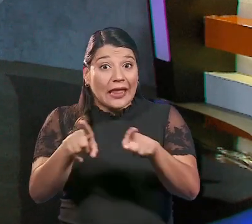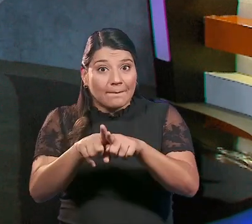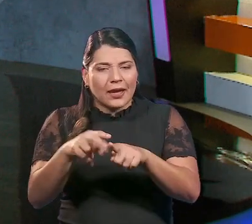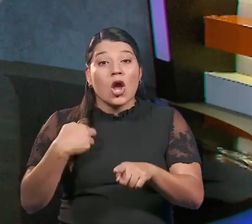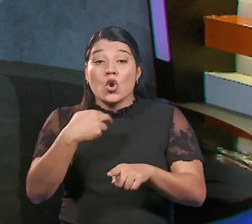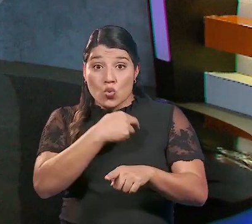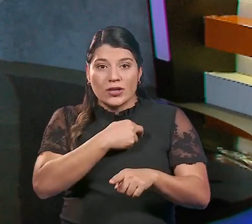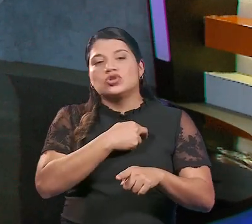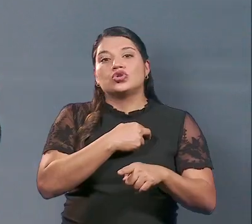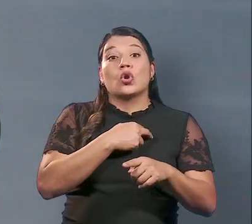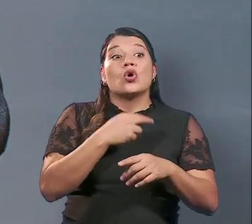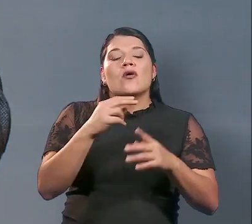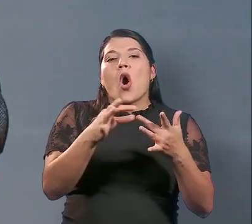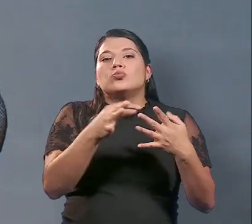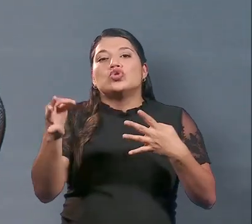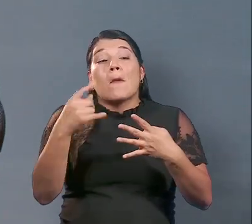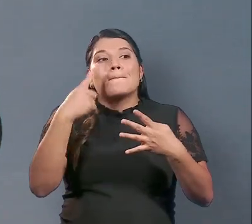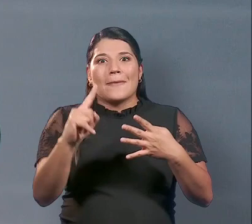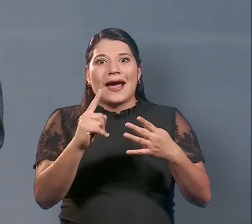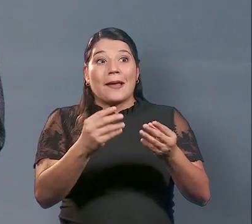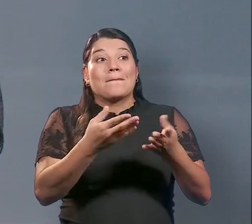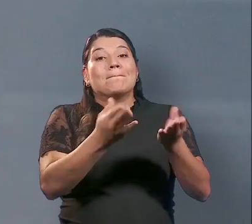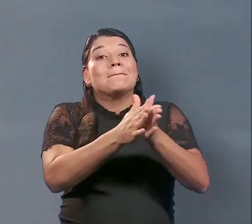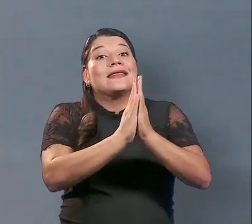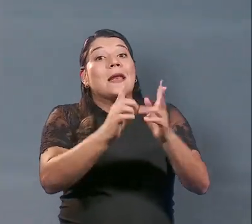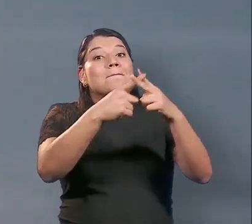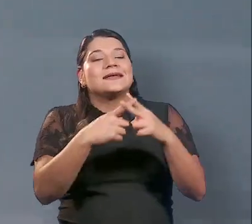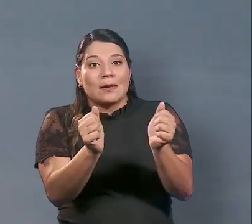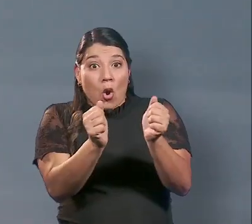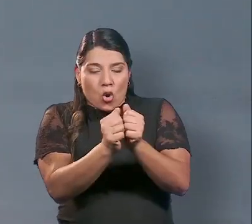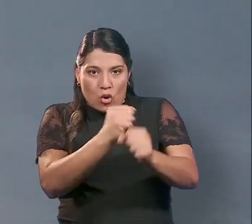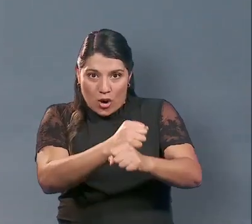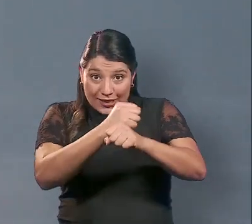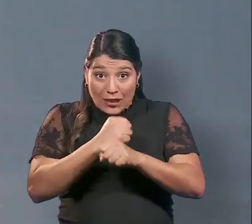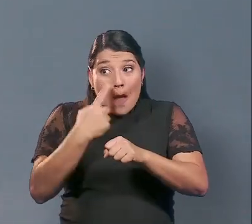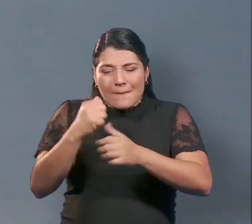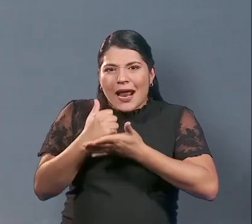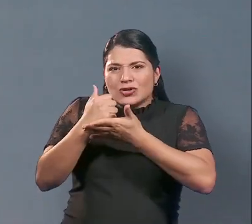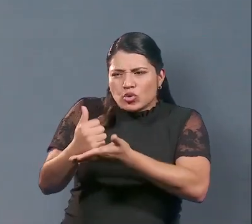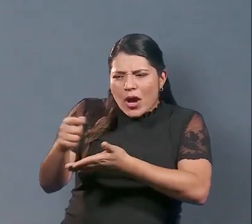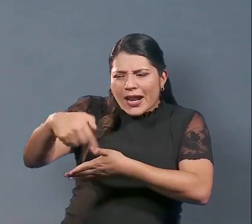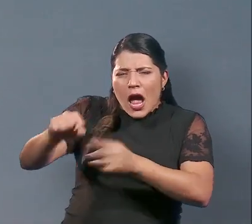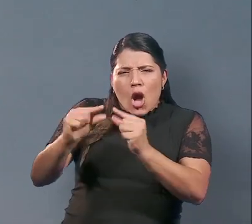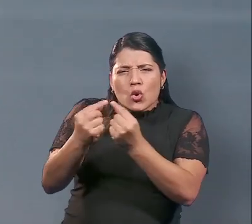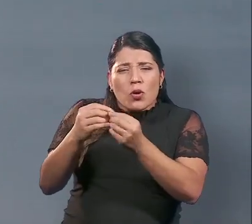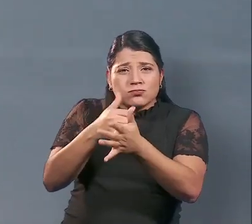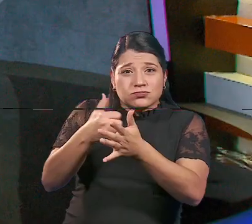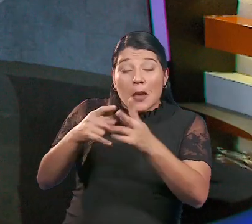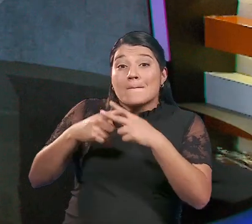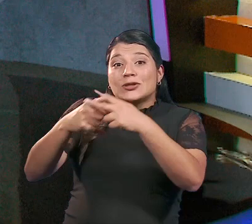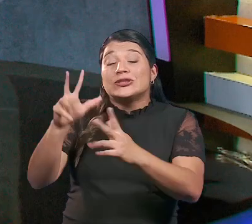colones. También nuestro producto de ignoración, dirigido a dar soluciones financieras a sectores vulnerables y